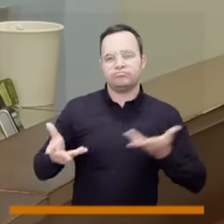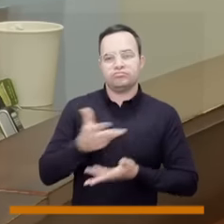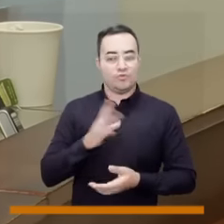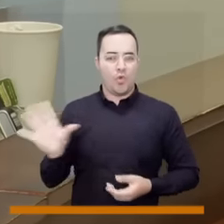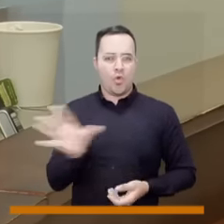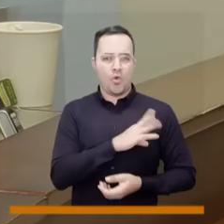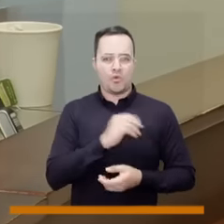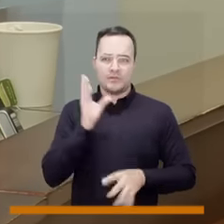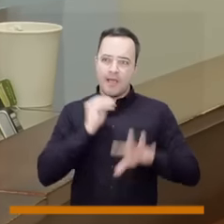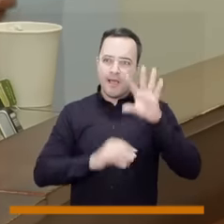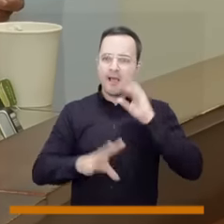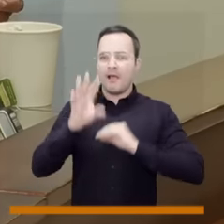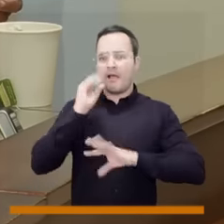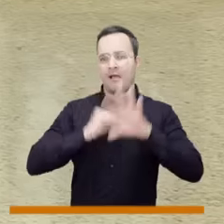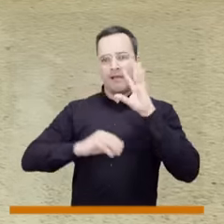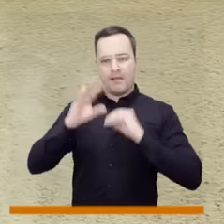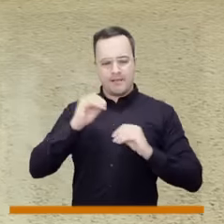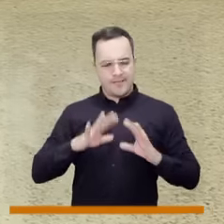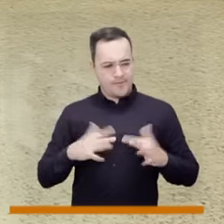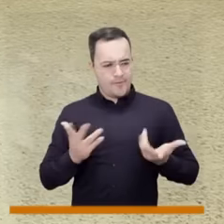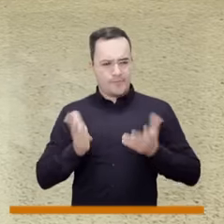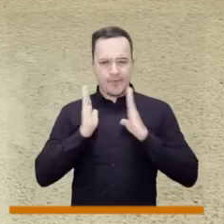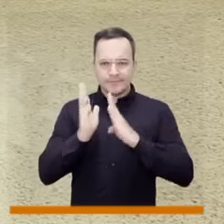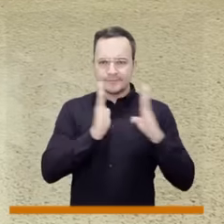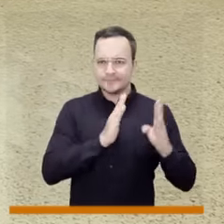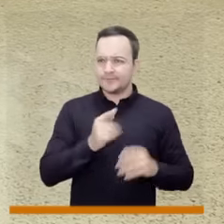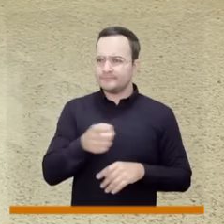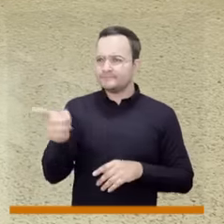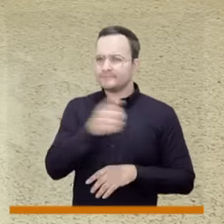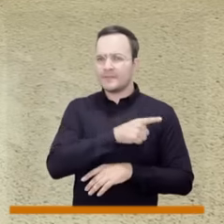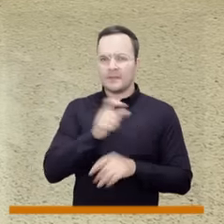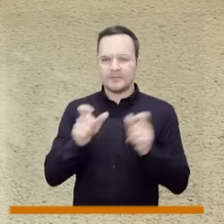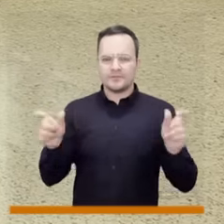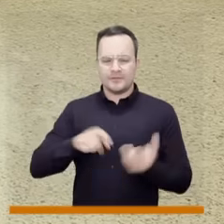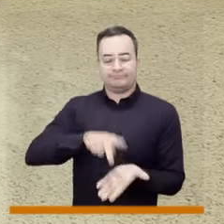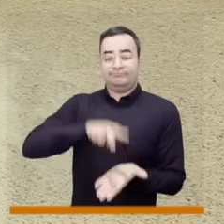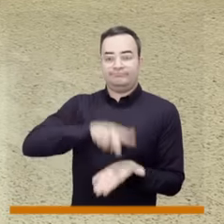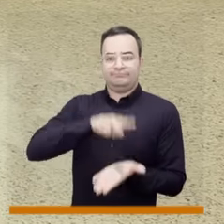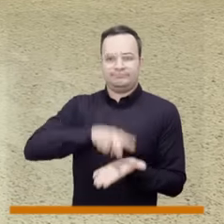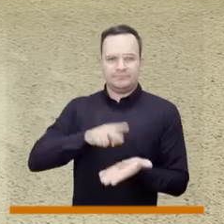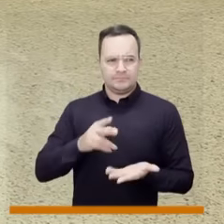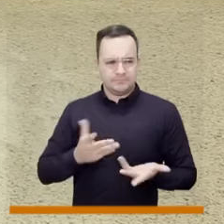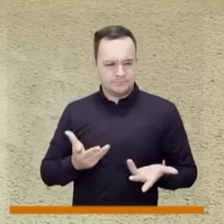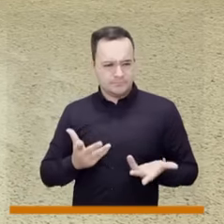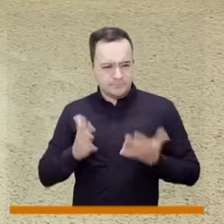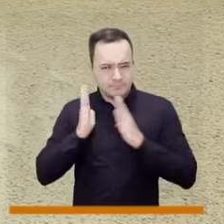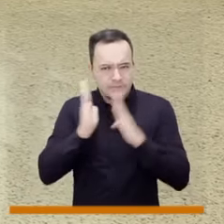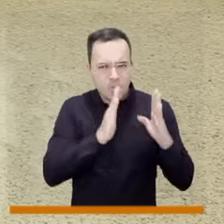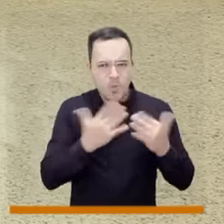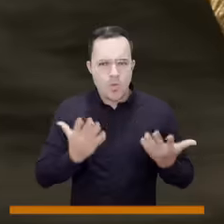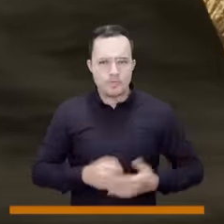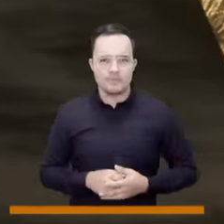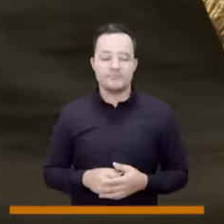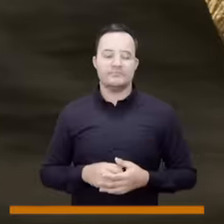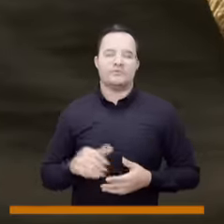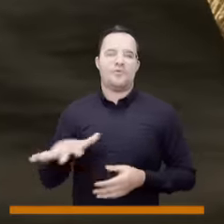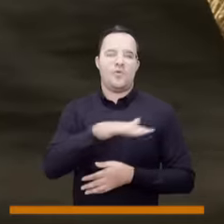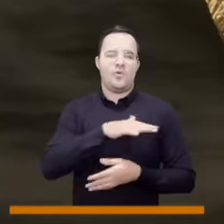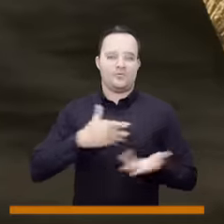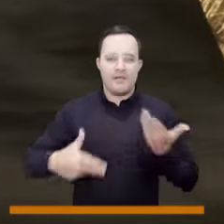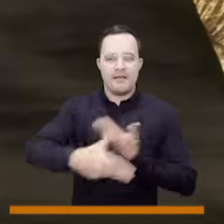personas que estaban en el recinto aprendieron cómo poder atender a una persona que sufre un ataque de epilepsia.